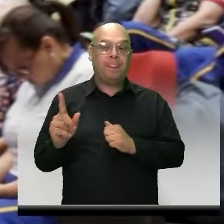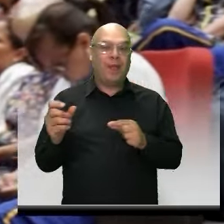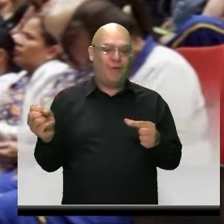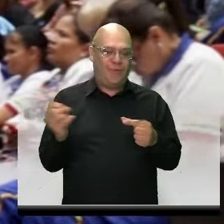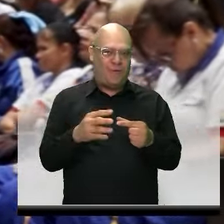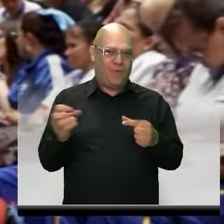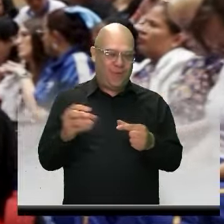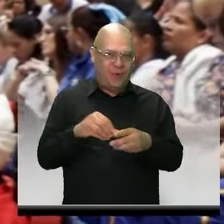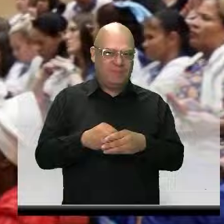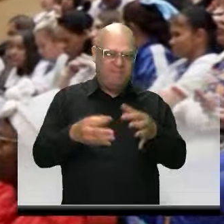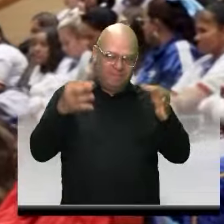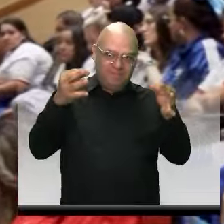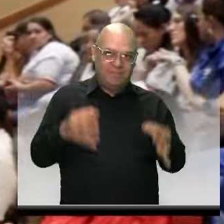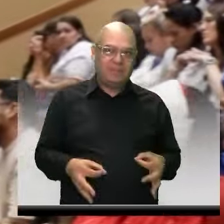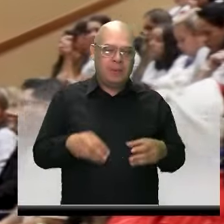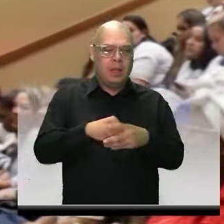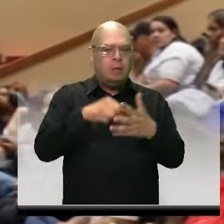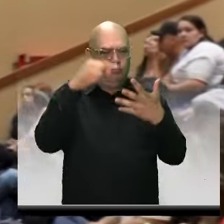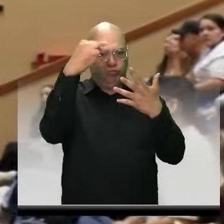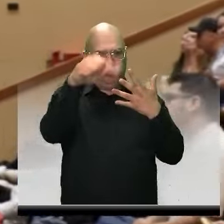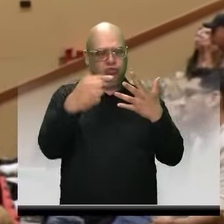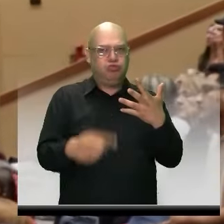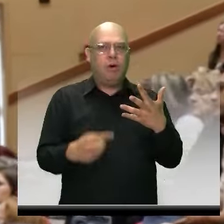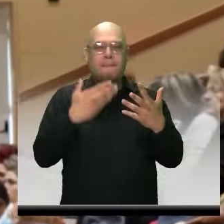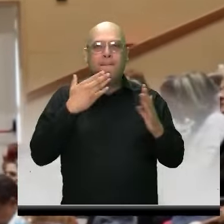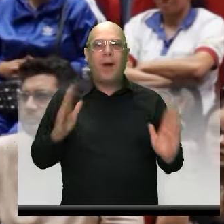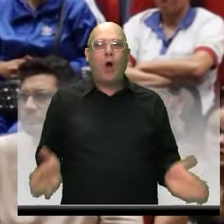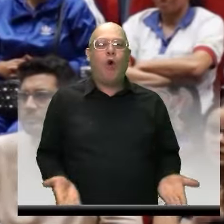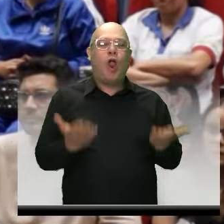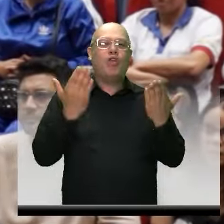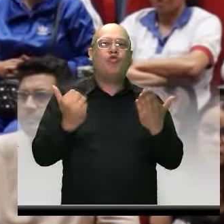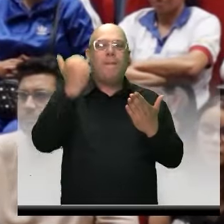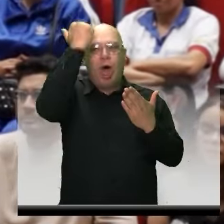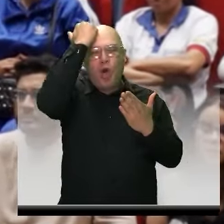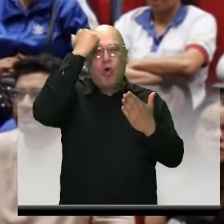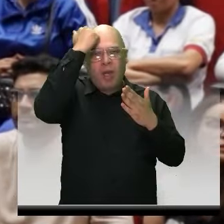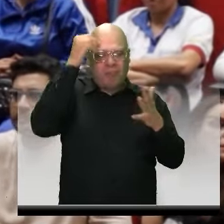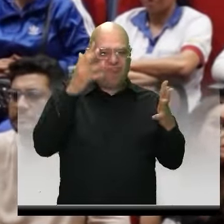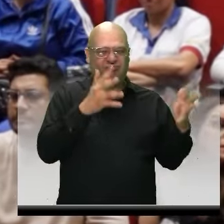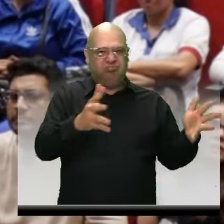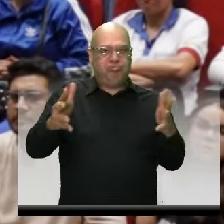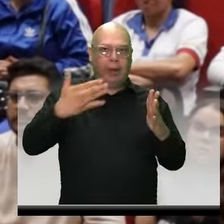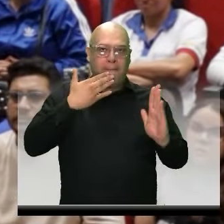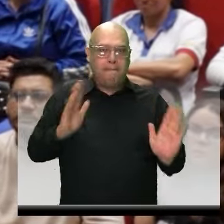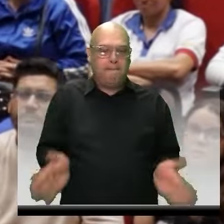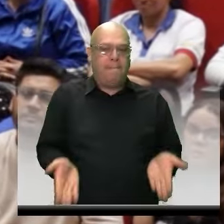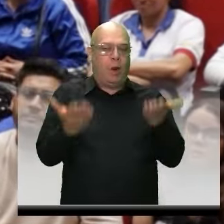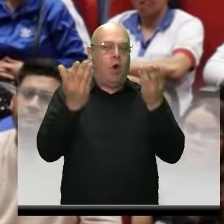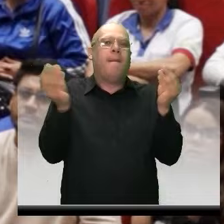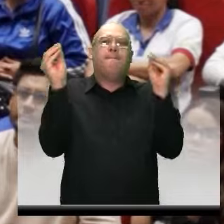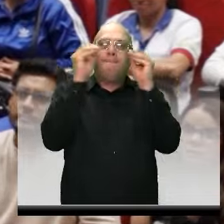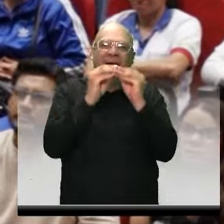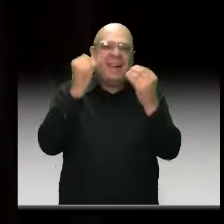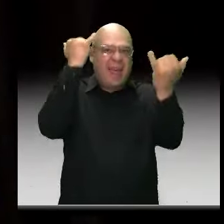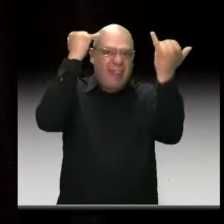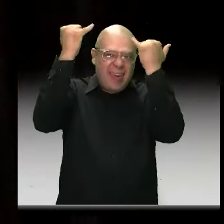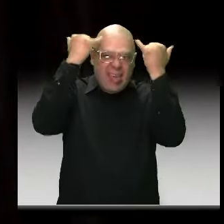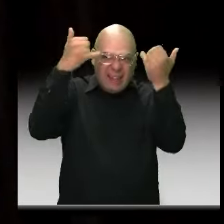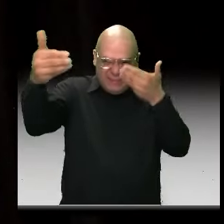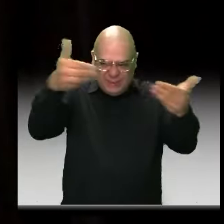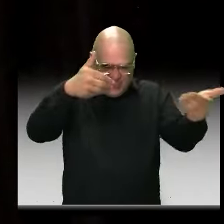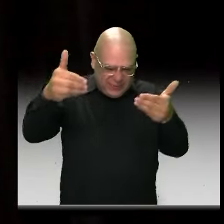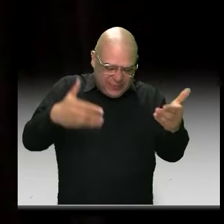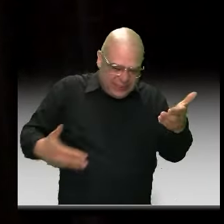propiciar herramientas para mejorar la práctica pedagógica educativa, sino también que sea un catalizador de ideas innovadoras, un